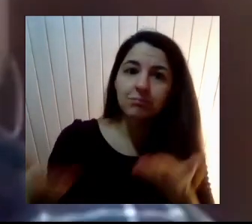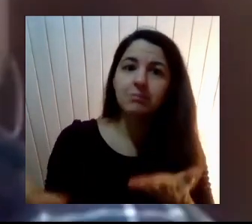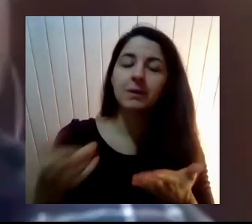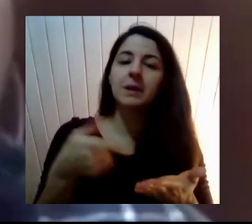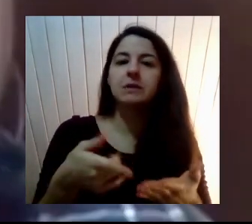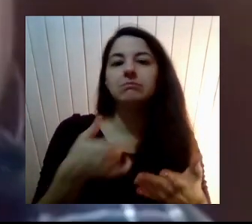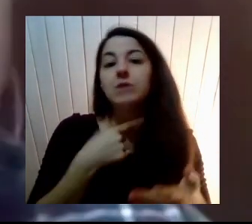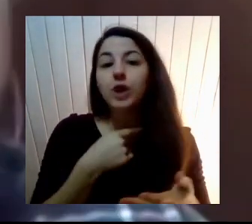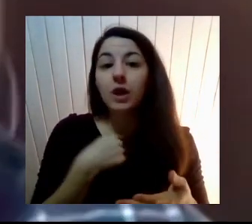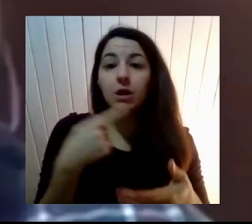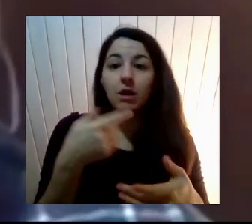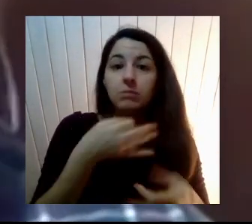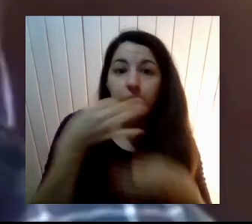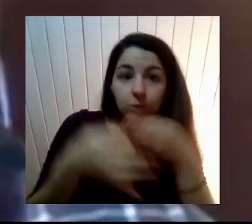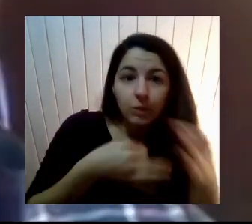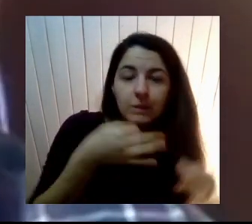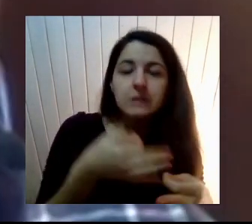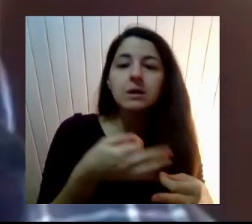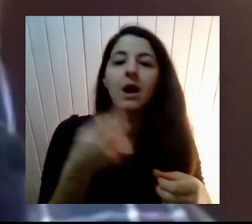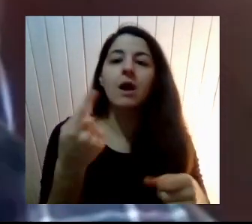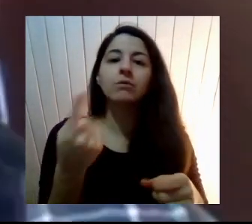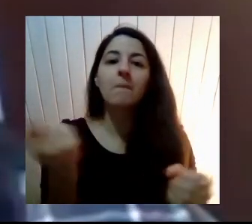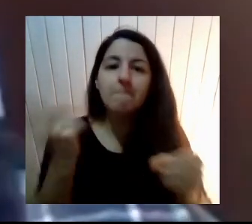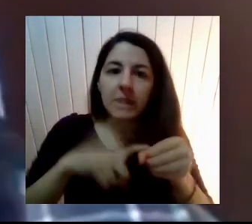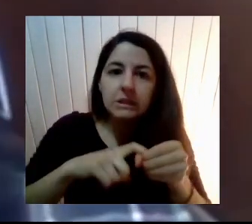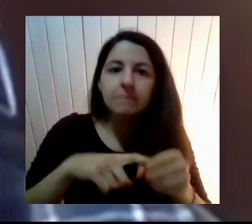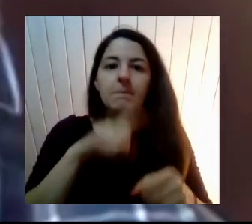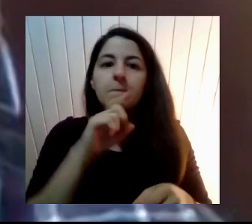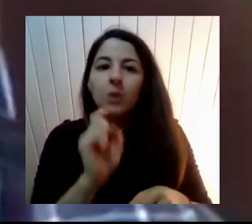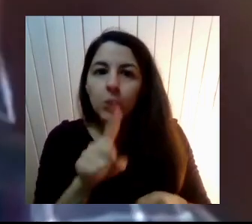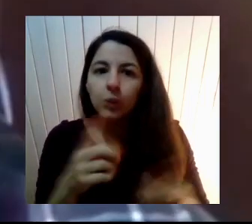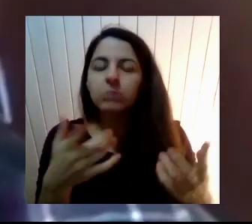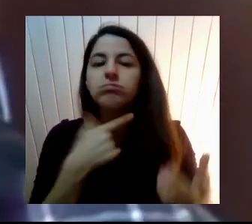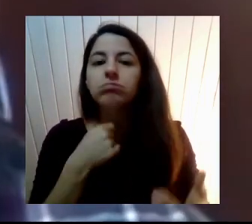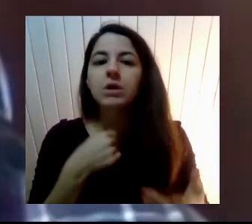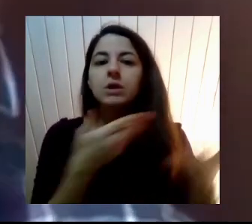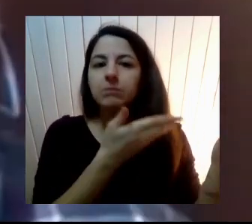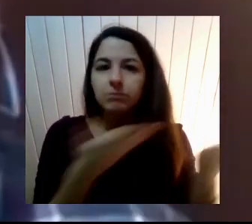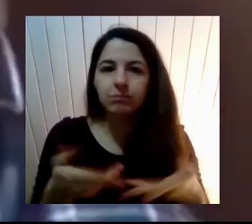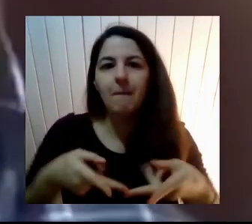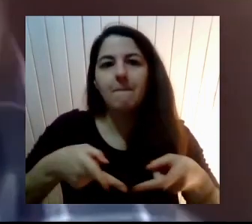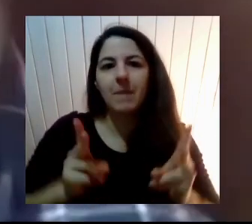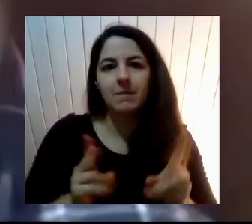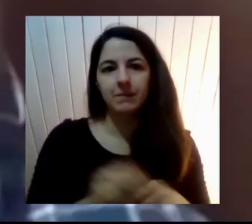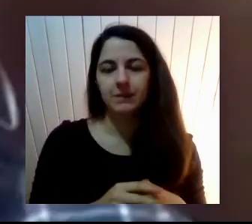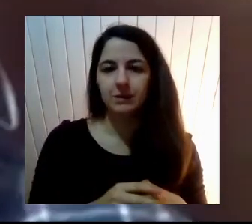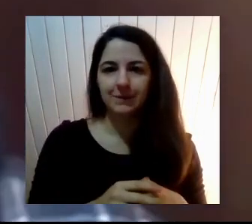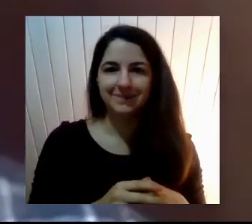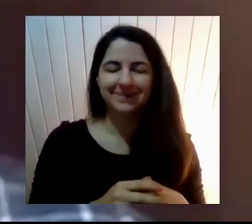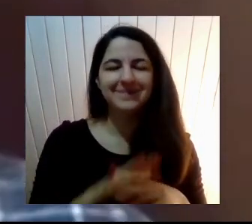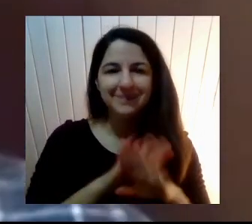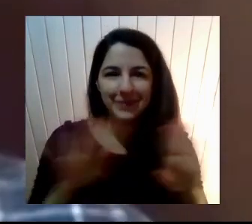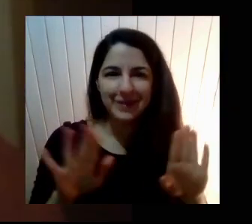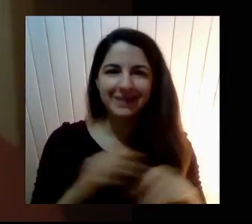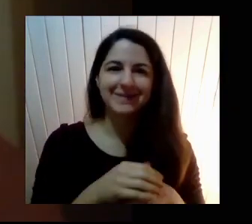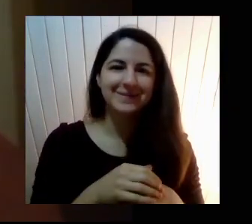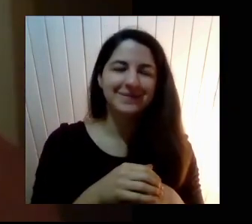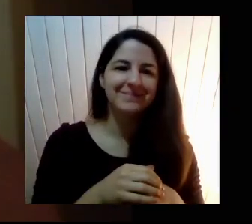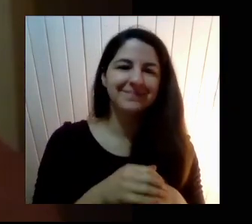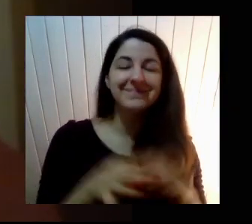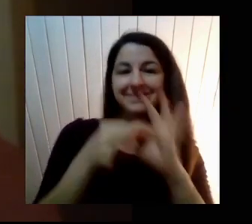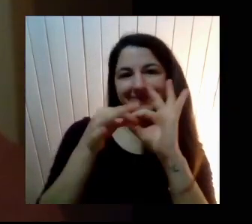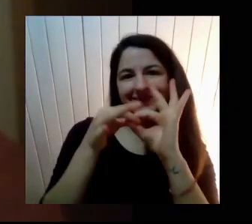se anima a participar Y quiere hacer alguna pregunta O interactuar Solamente aclarar eso Muchas gracias Gracias Yelco